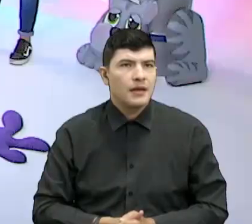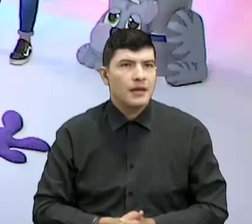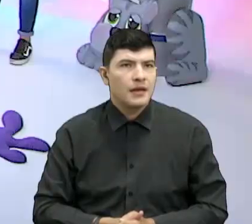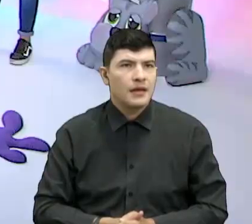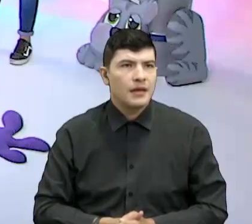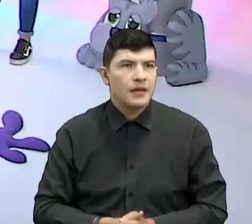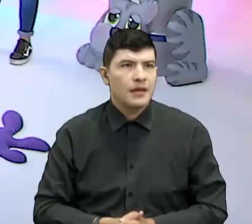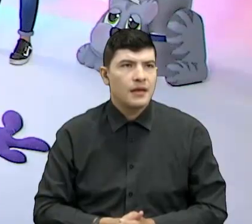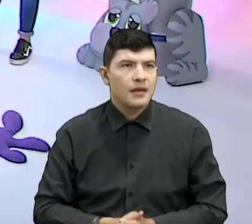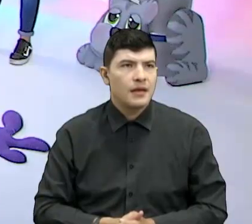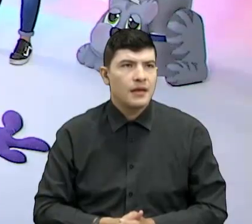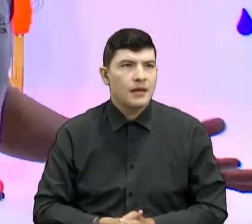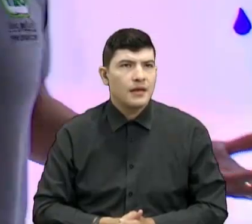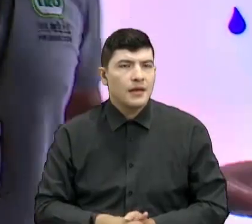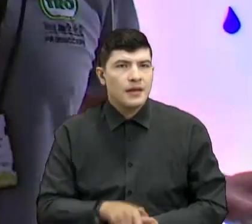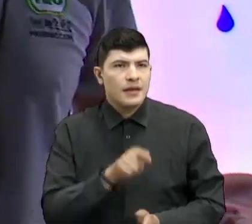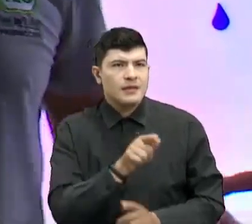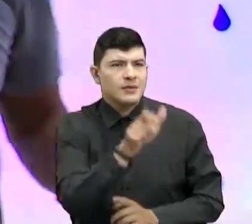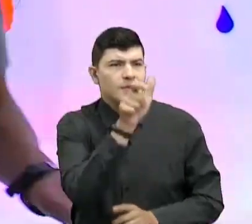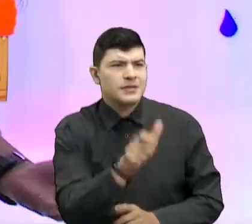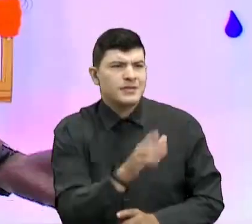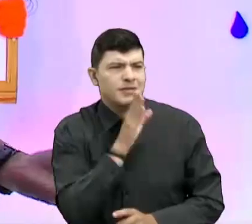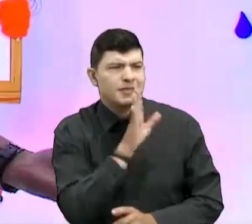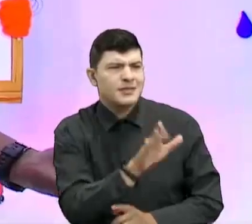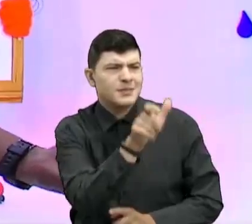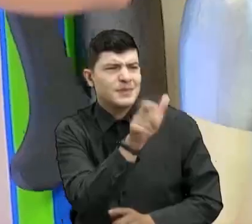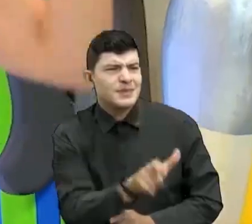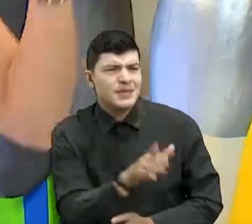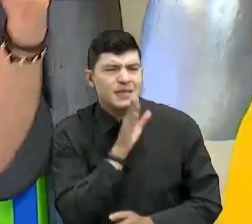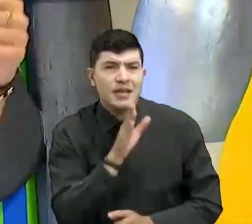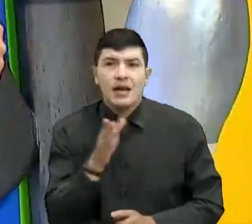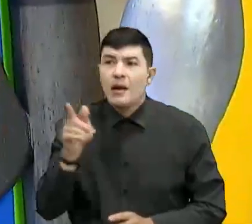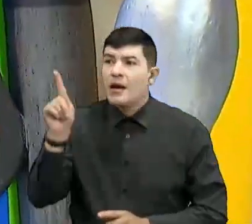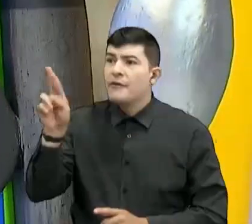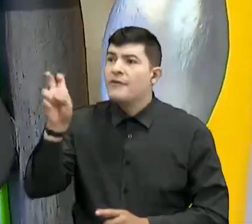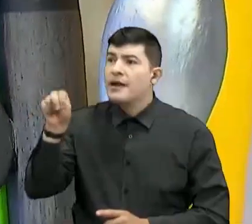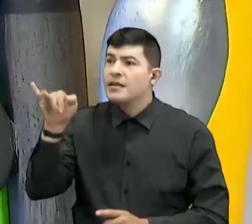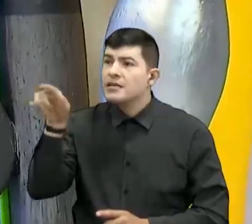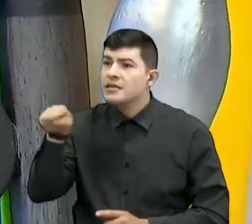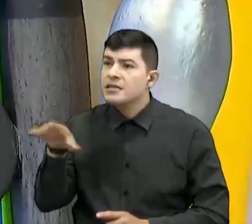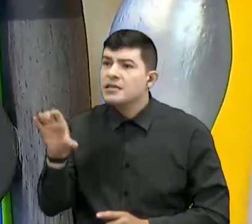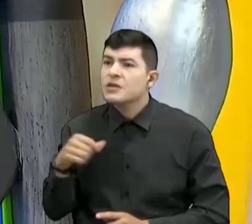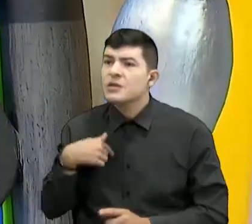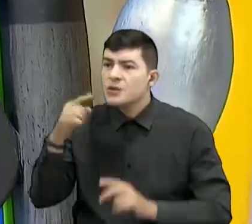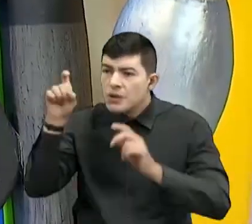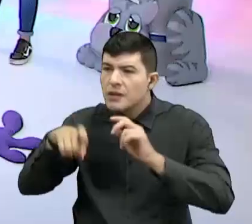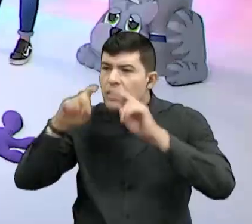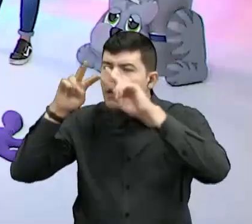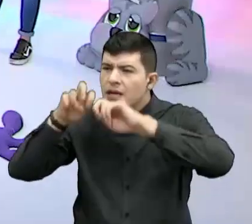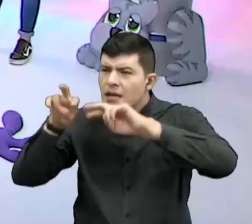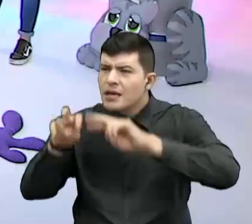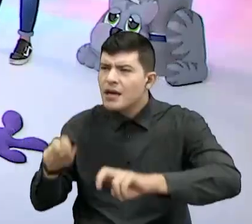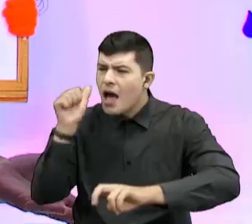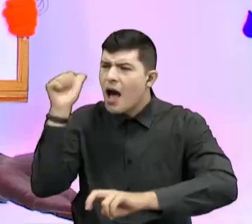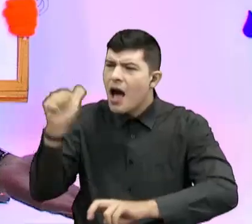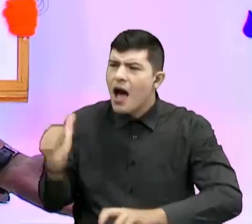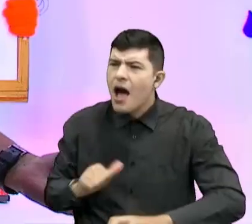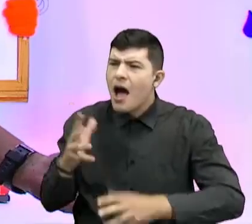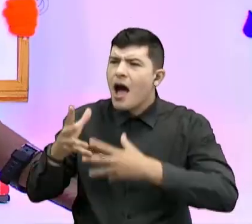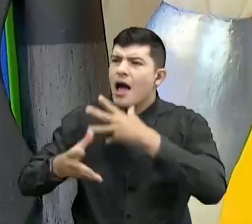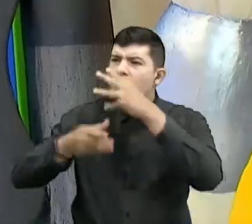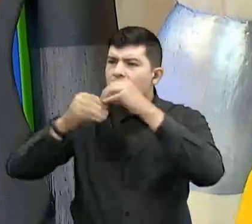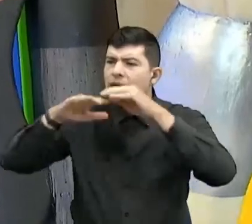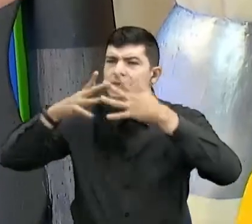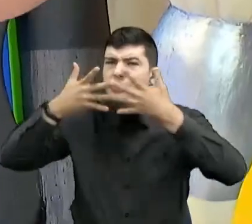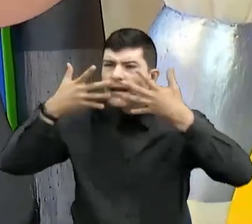así? ¿Qué pasó con él? El profesor Francisco no vino, ala. Él me envió, tengo que examinar a una tal Ariana y el gato. ¿Ariana? Ariana y el gato, sí.